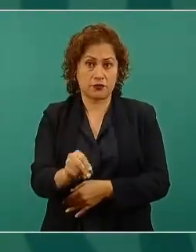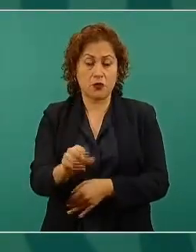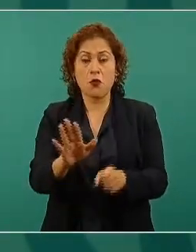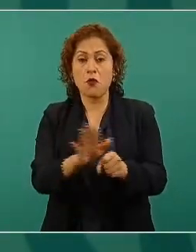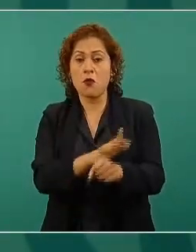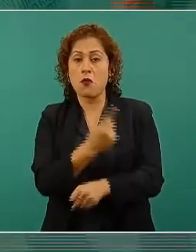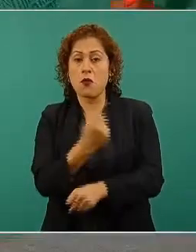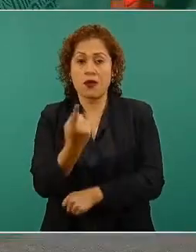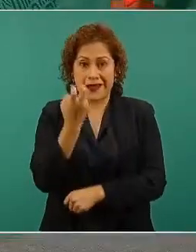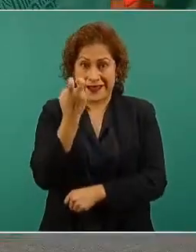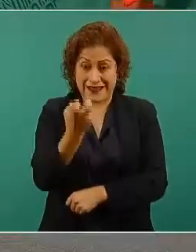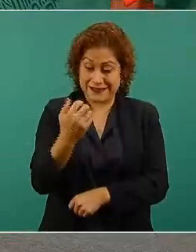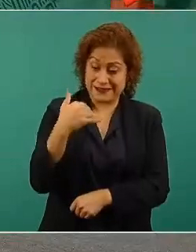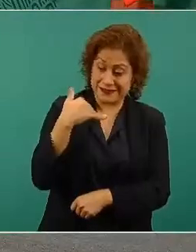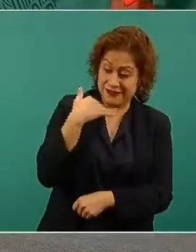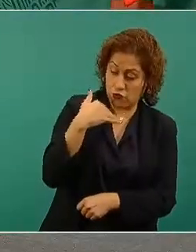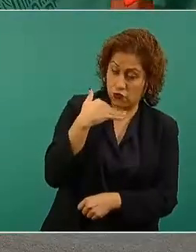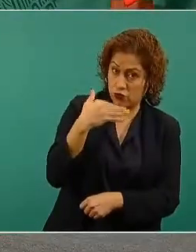lo he dicho